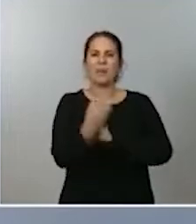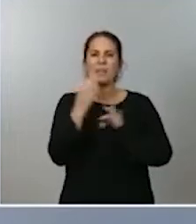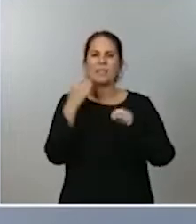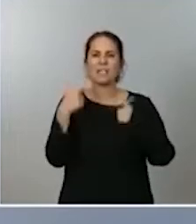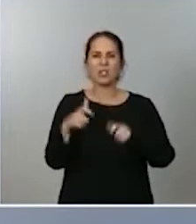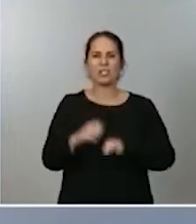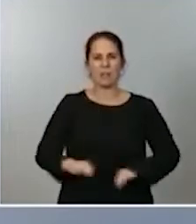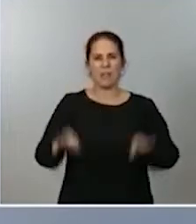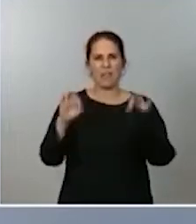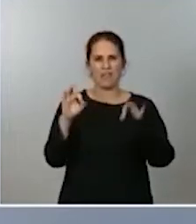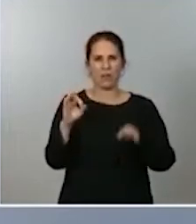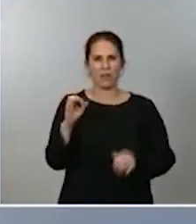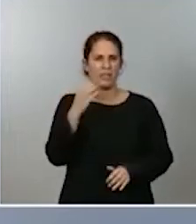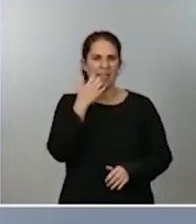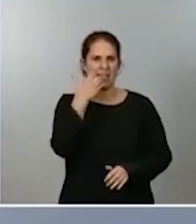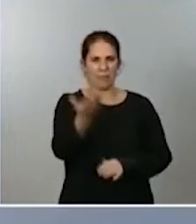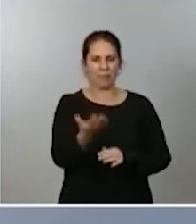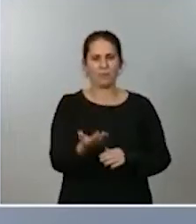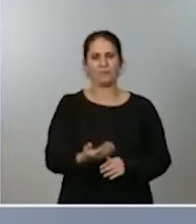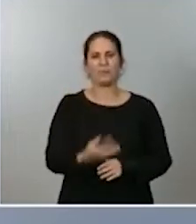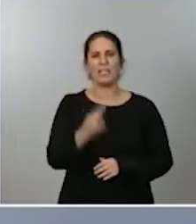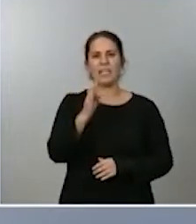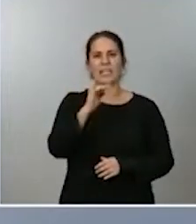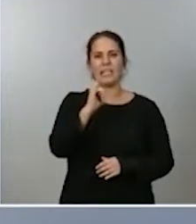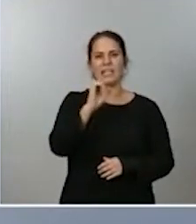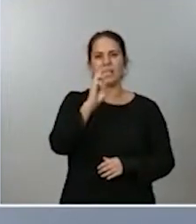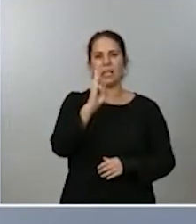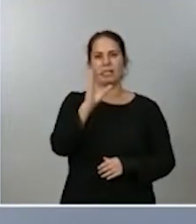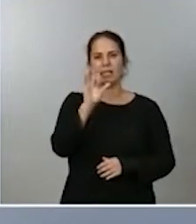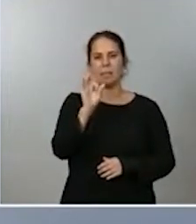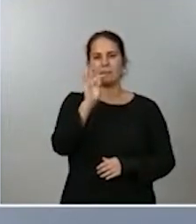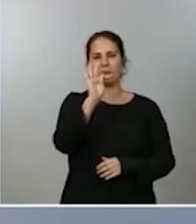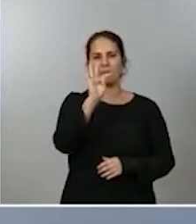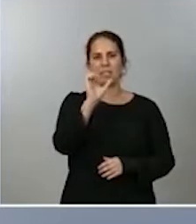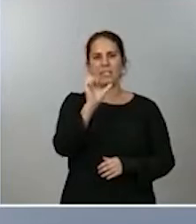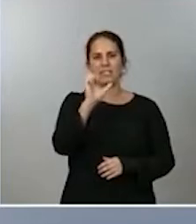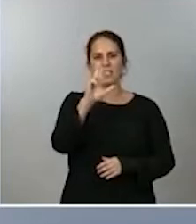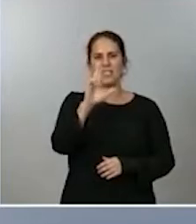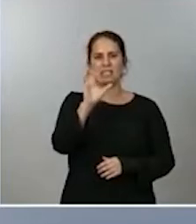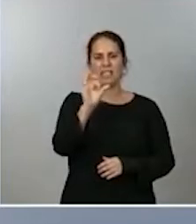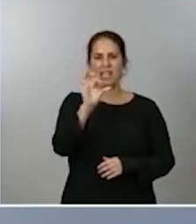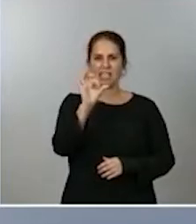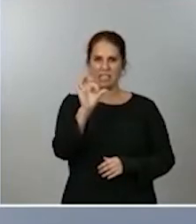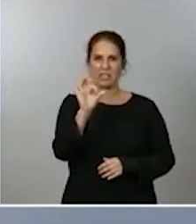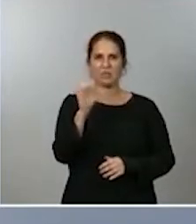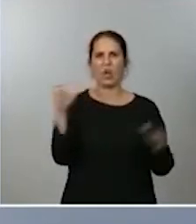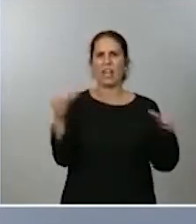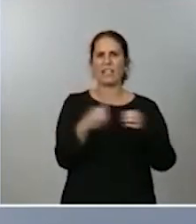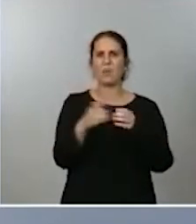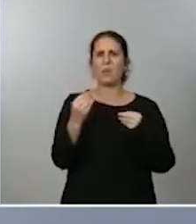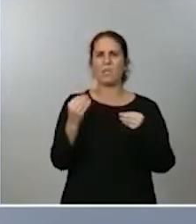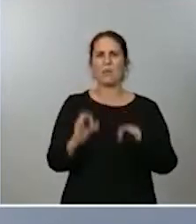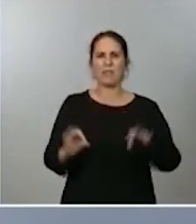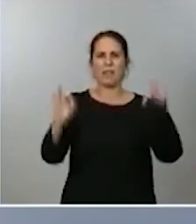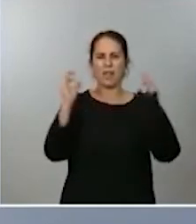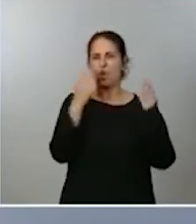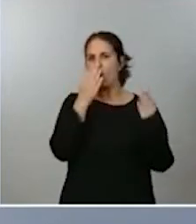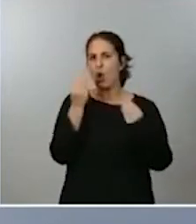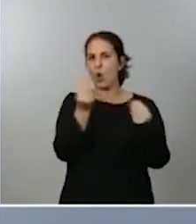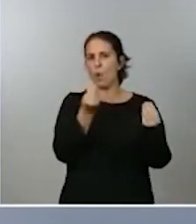pongo un rápido ejemplo los tipsters es un colectivo muy especializado que se trata de pronosticadores gente que